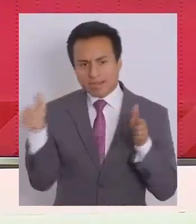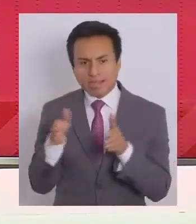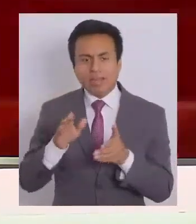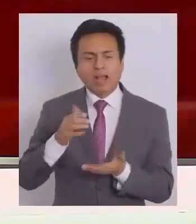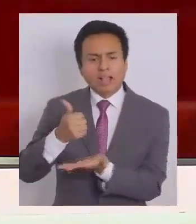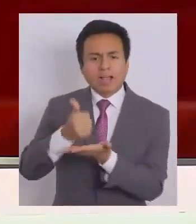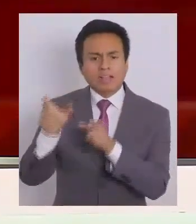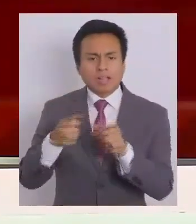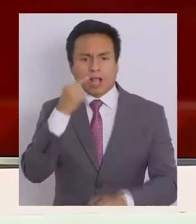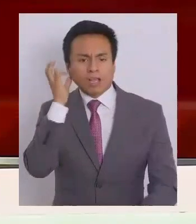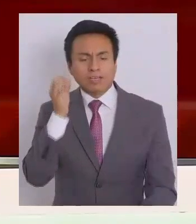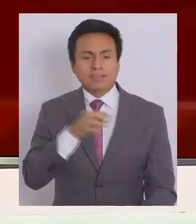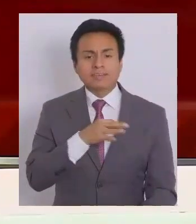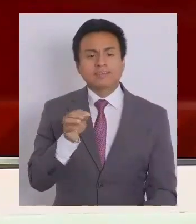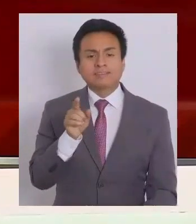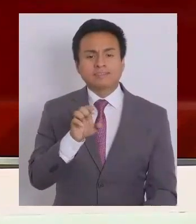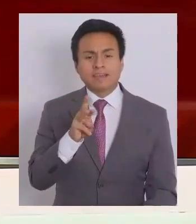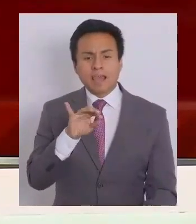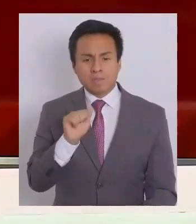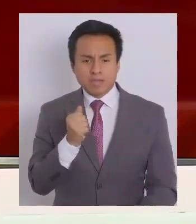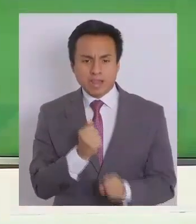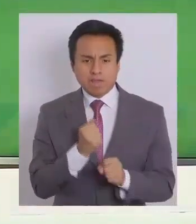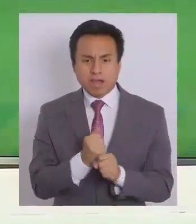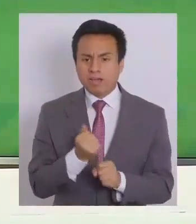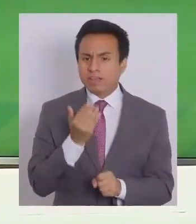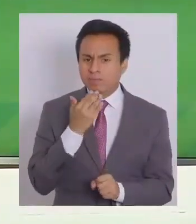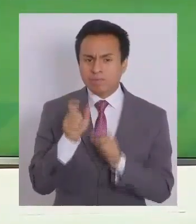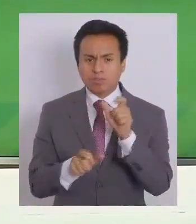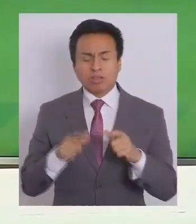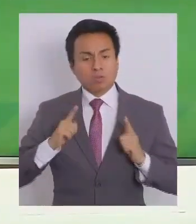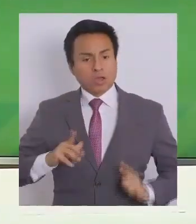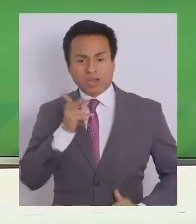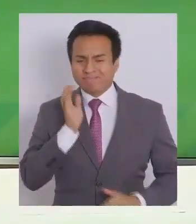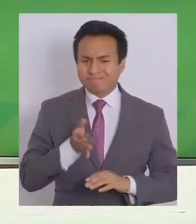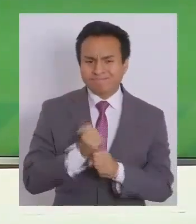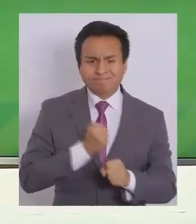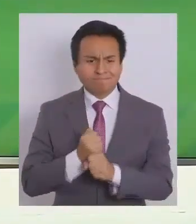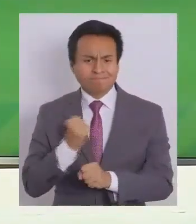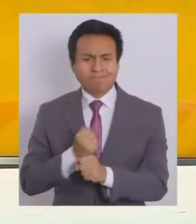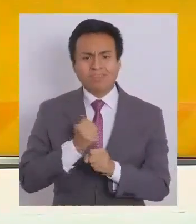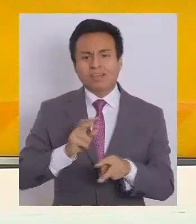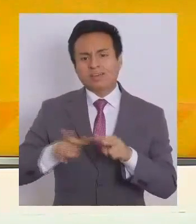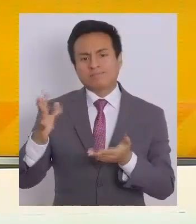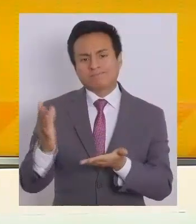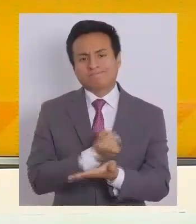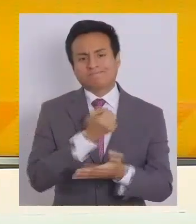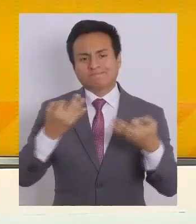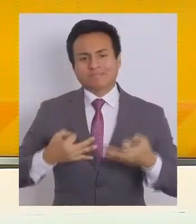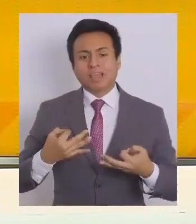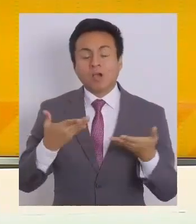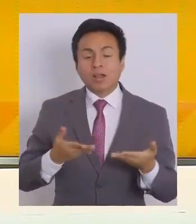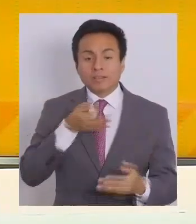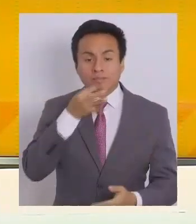alcaldesas, a los Ceremis que han estado trabajando sin descanso para que esto pudiese ser realidad. Y que, como decíamos al